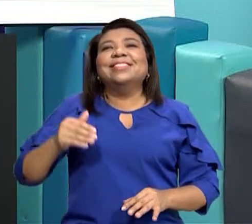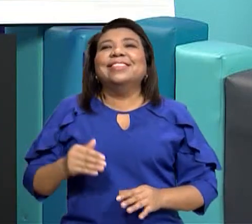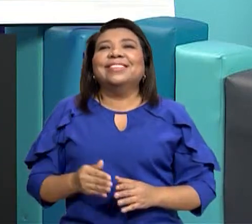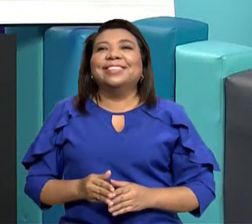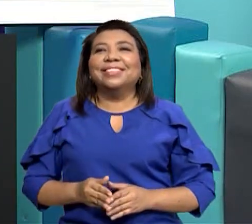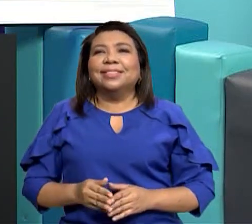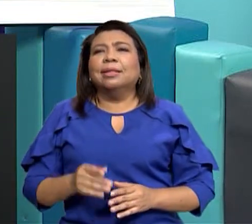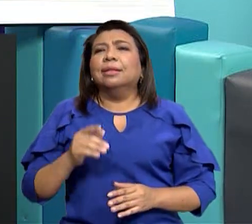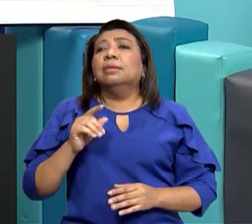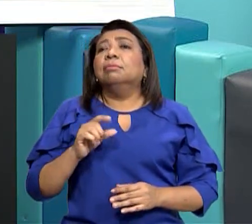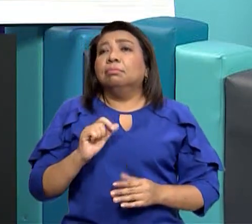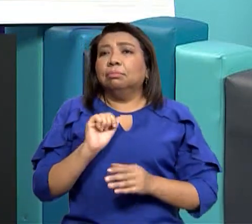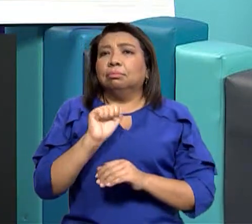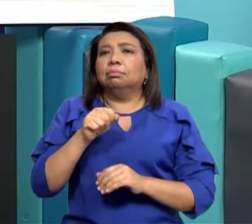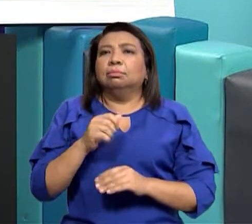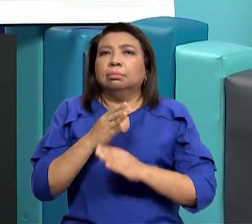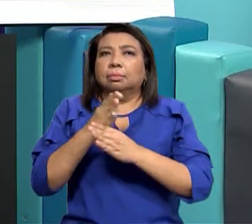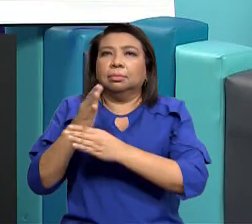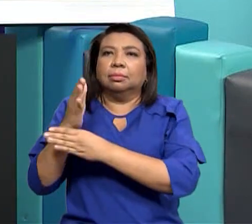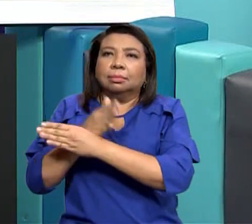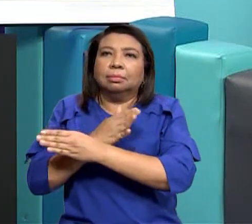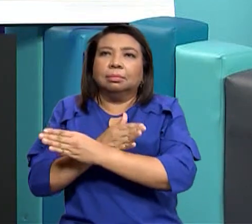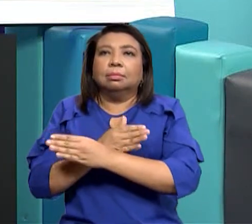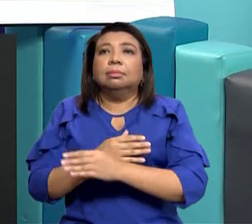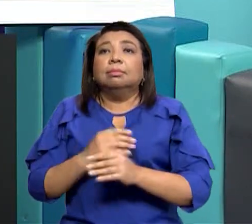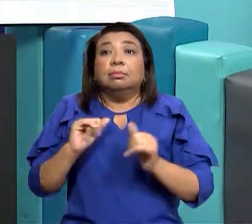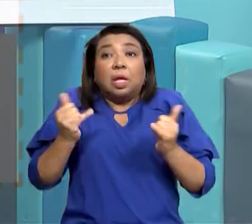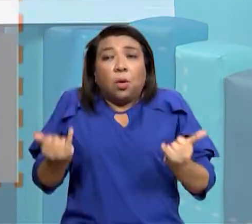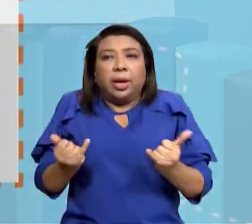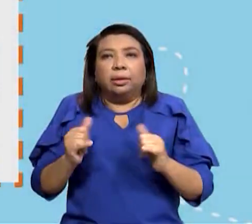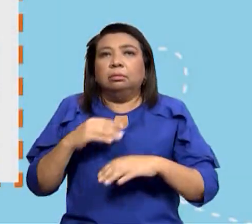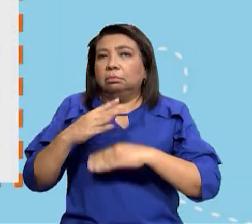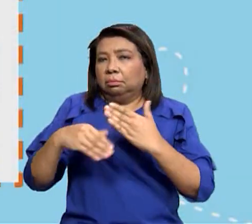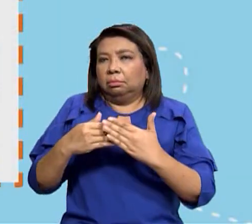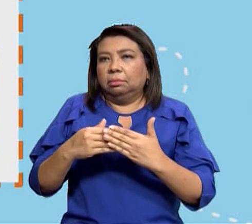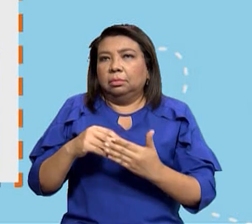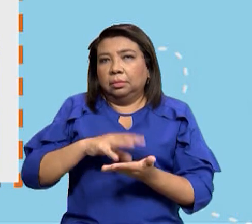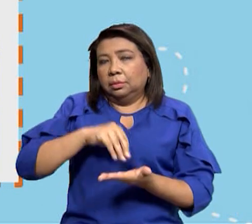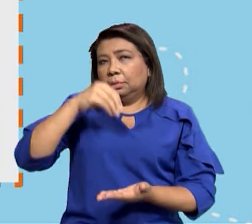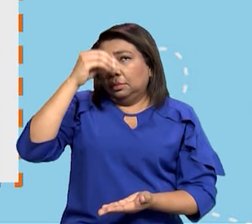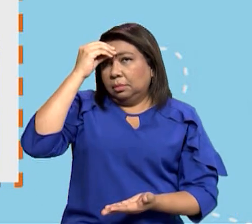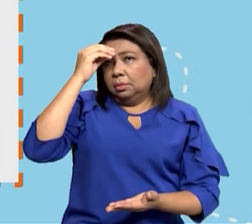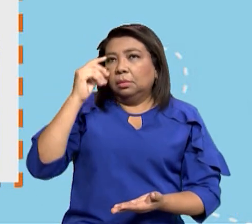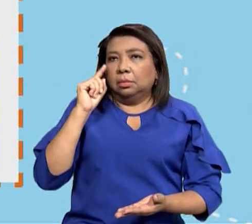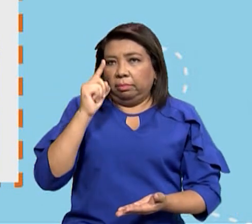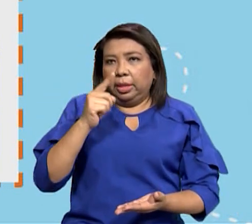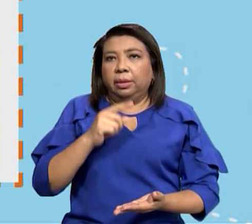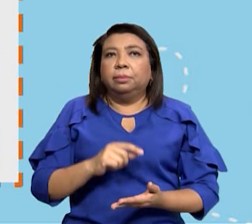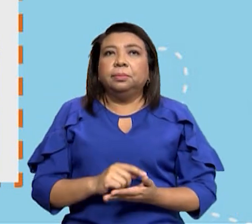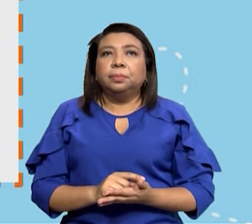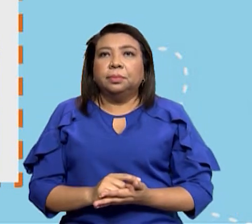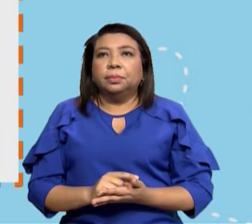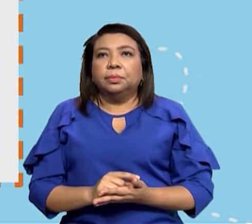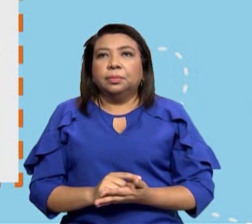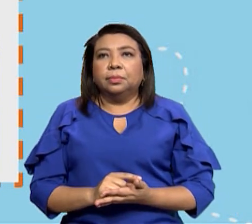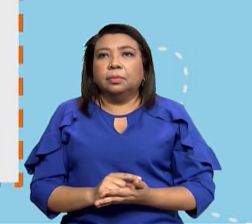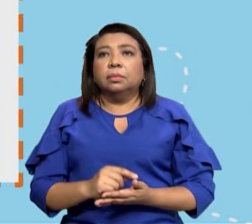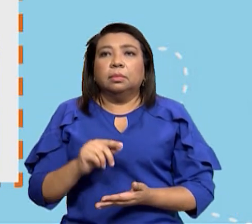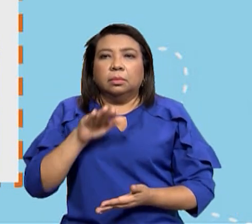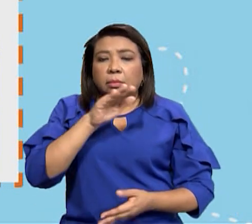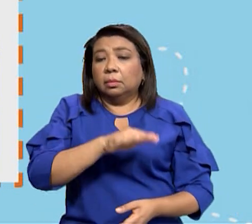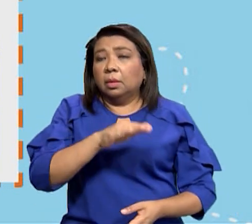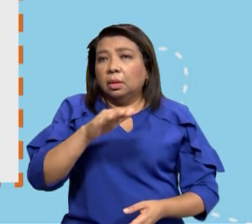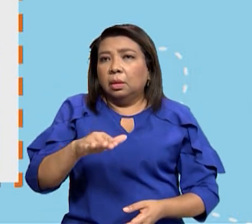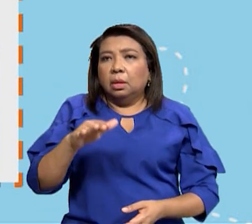vamos a ver aquí vamos a aplicar lo aprendido y vamos a saber expresarnos los niños y las niñas